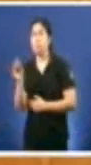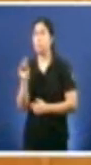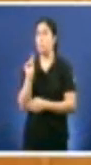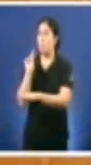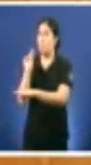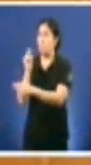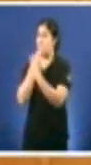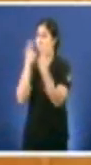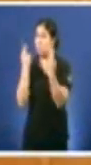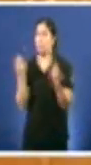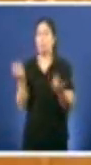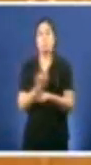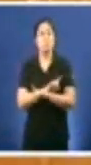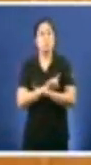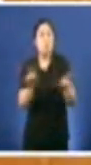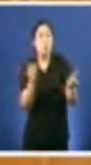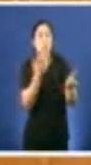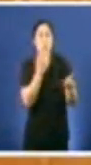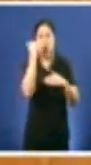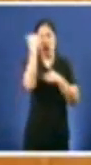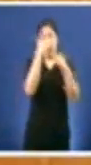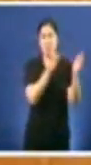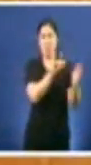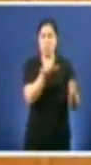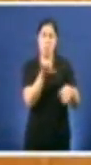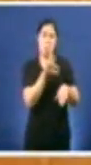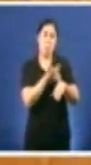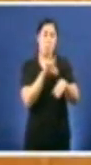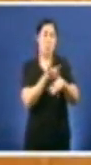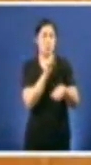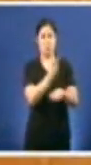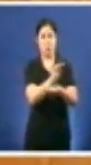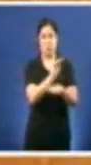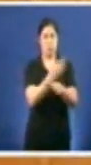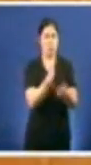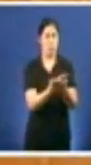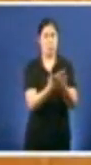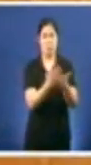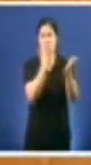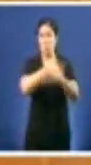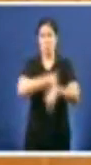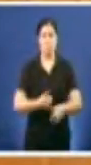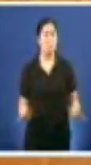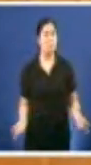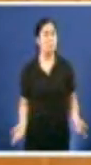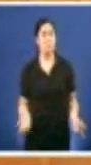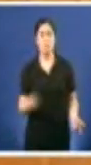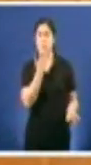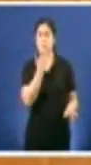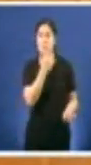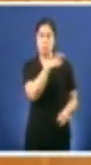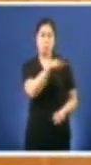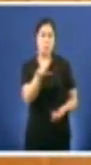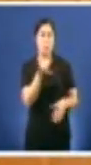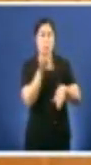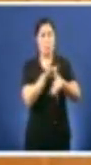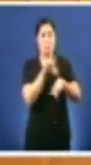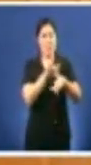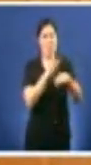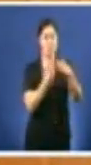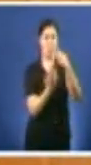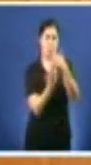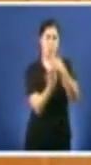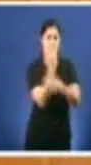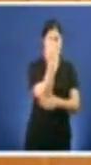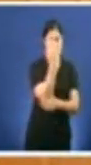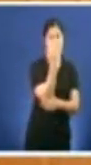os pacientes normalmente na sanidade pública concertada con sorte hai un paciente de día xa nas